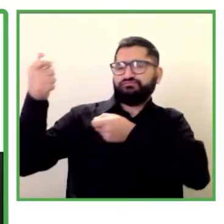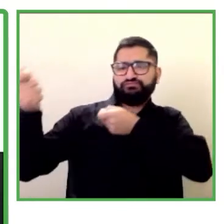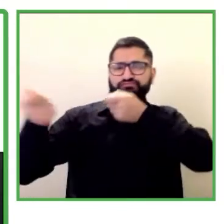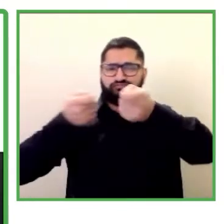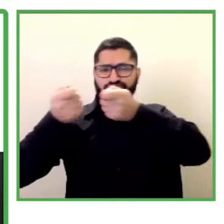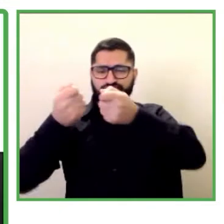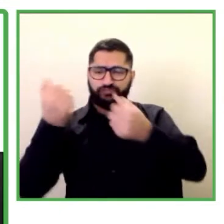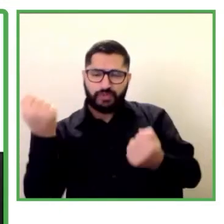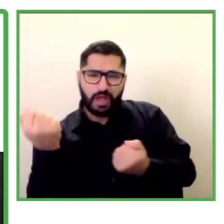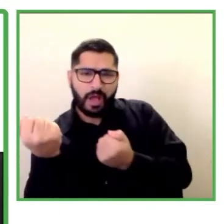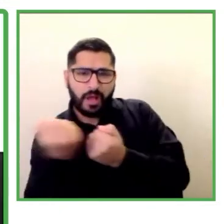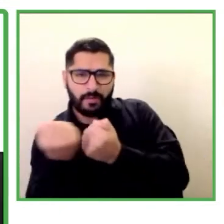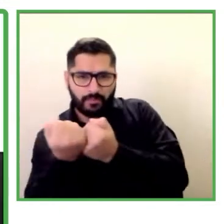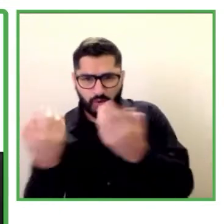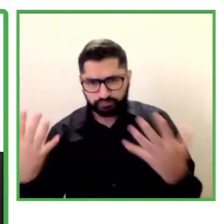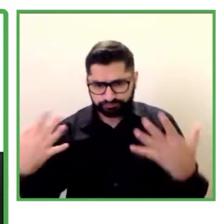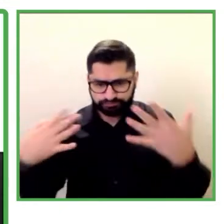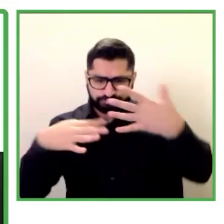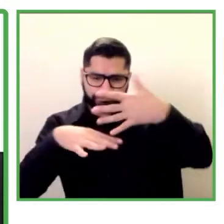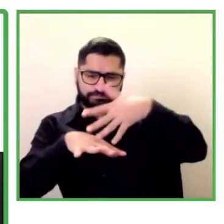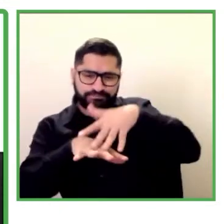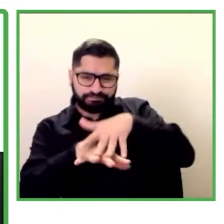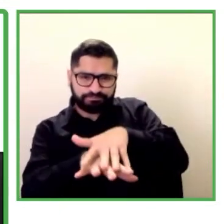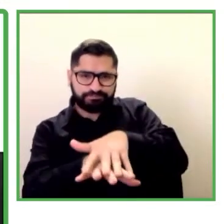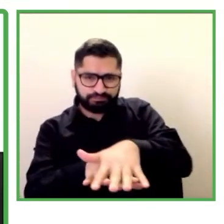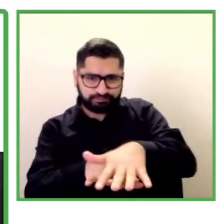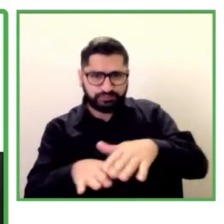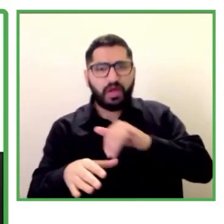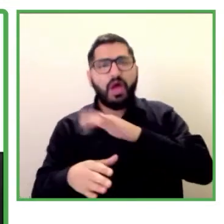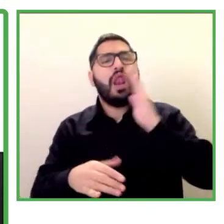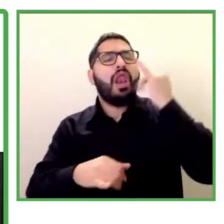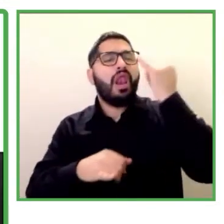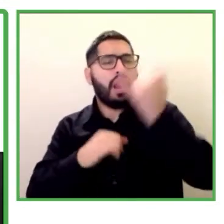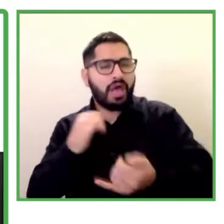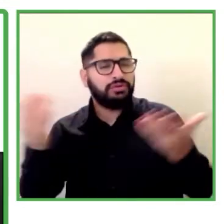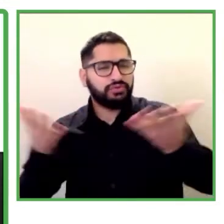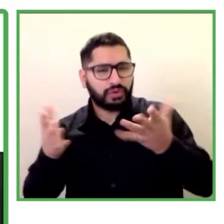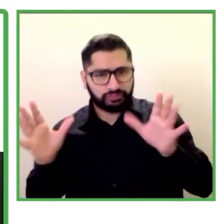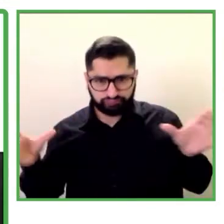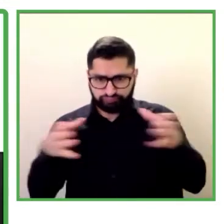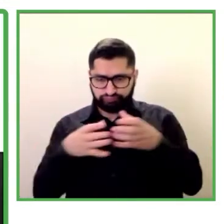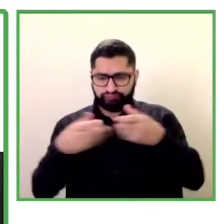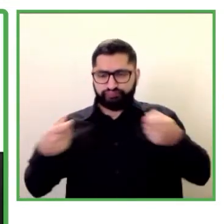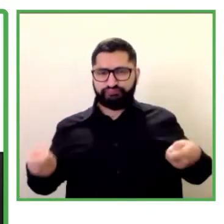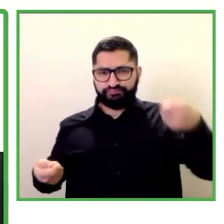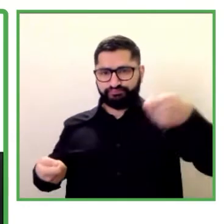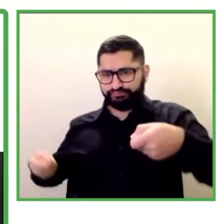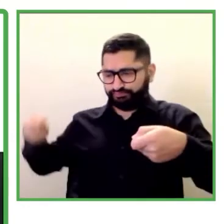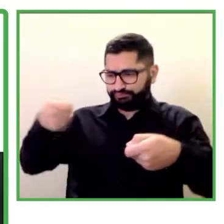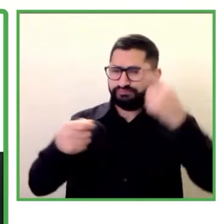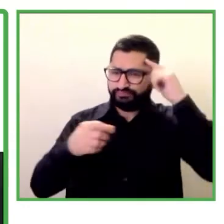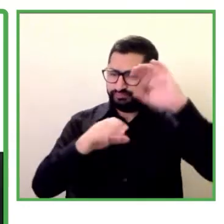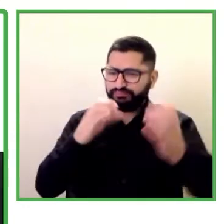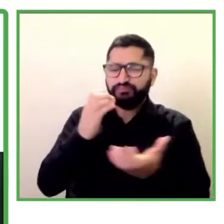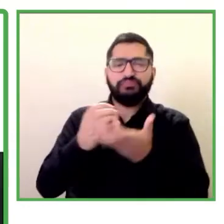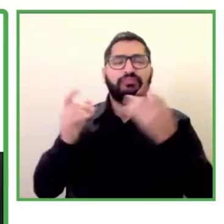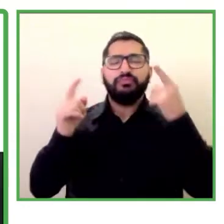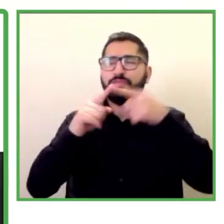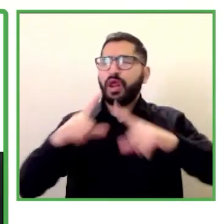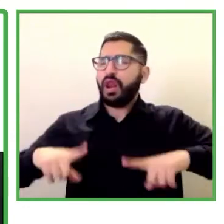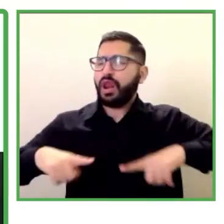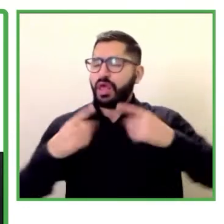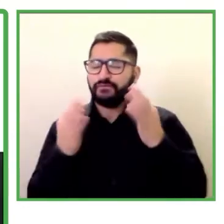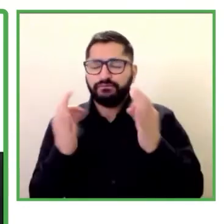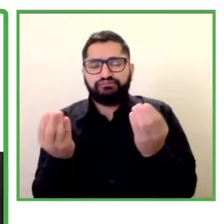para de esa manera poder reunir y poder, de alguna forma, aportar valor desde lo mejor de la experiencia, de la expertise, de la mirada de cada uno